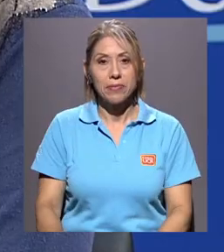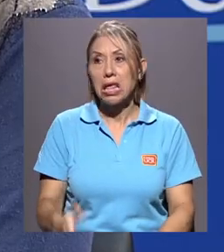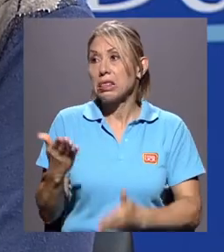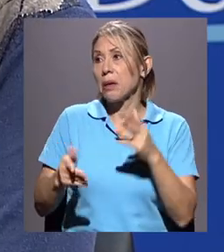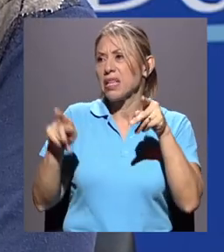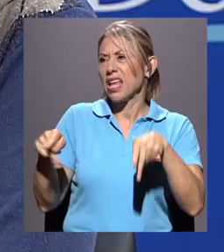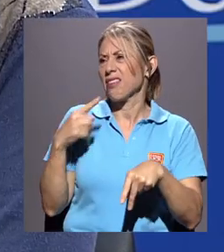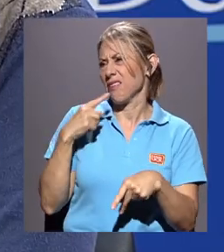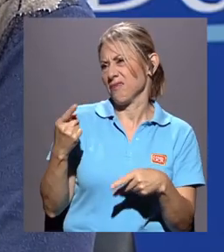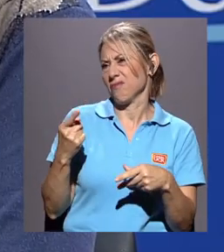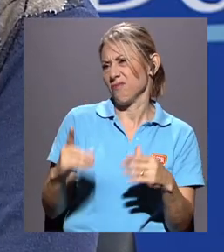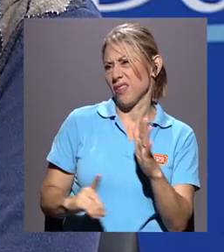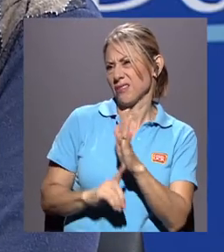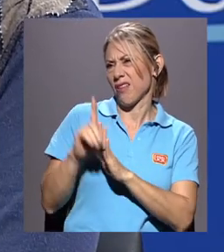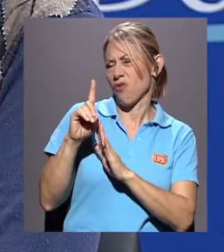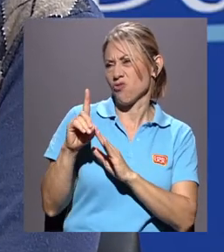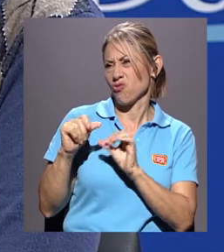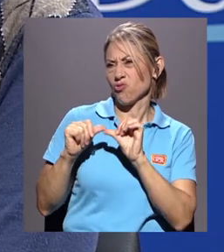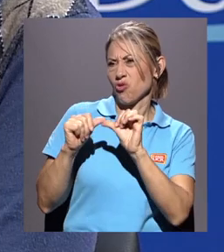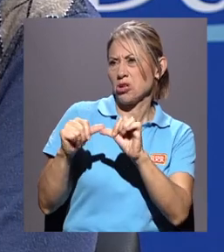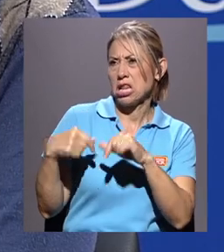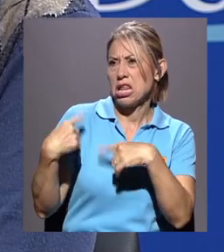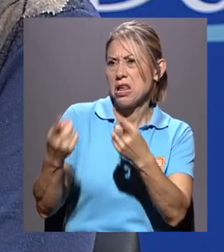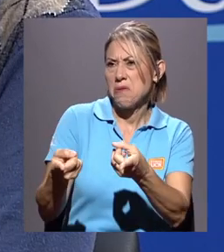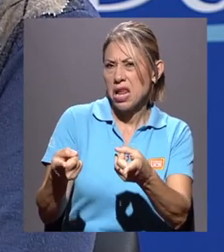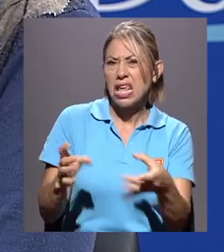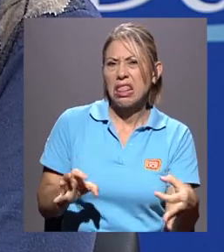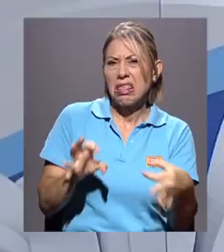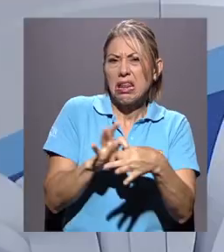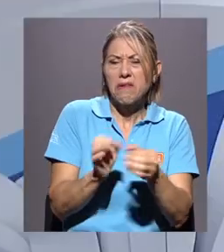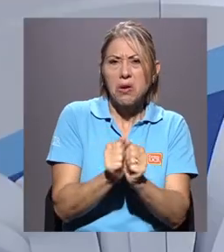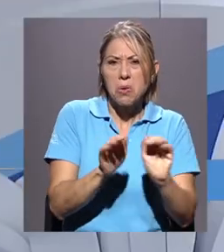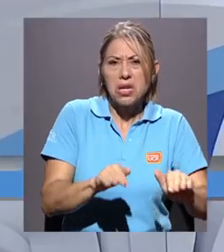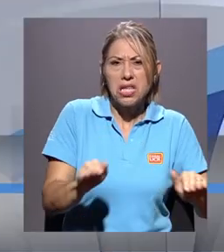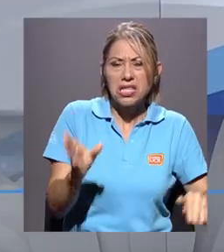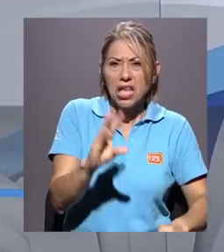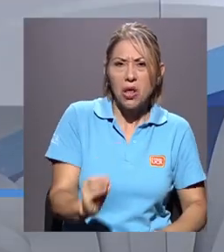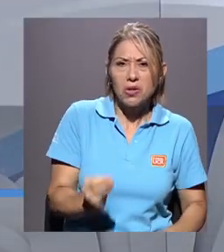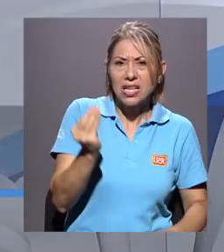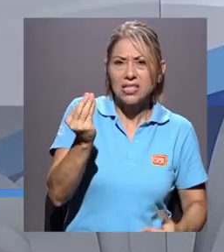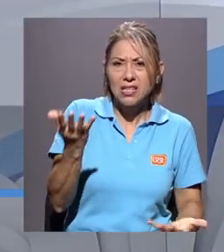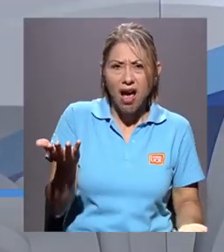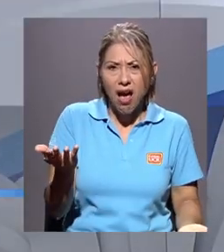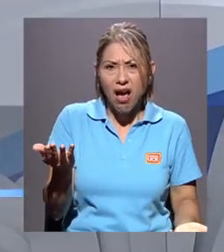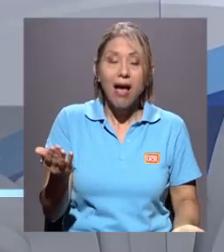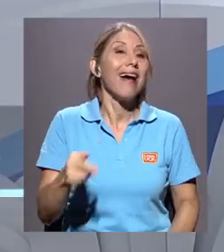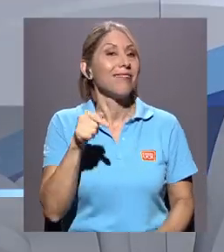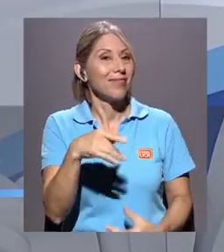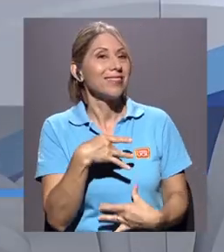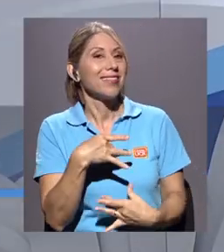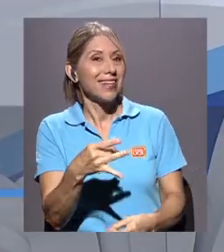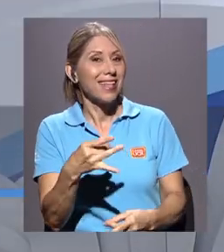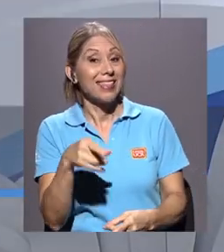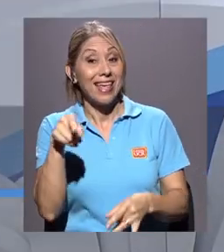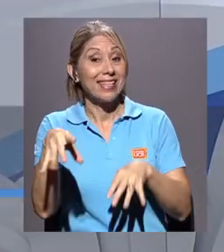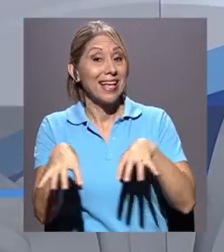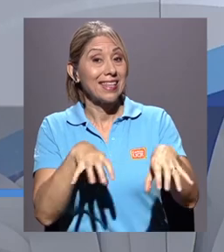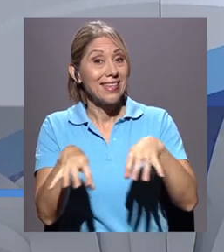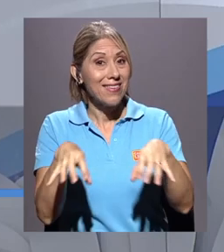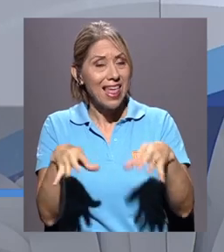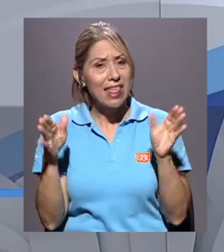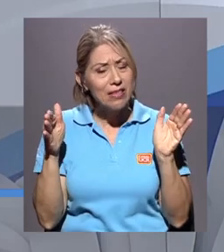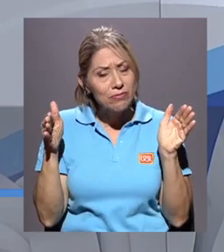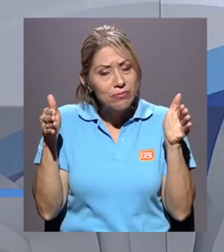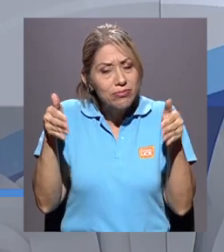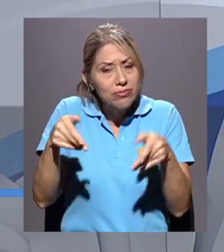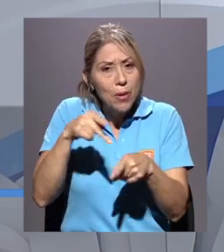tiene que ver el desarrollo sostenible con la niñez y la adolescencia? Bueno, eso es muy interesante porque dado que el simposio se centra en profesionales, de alguna